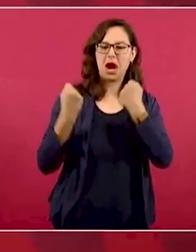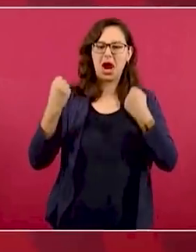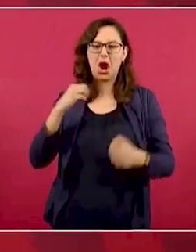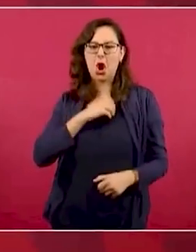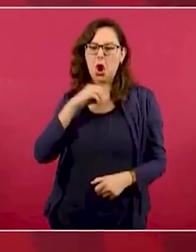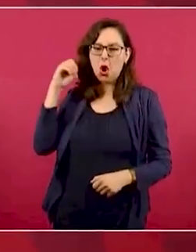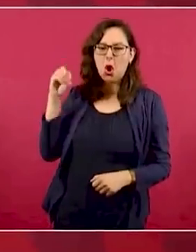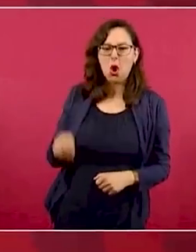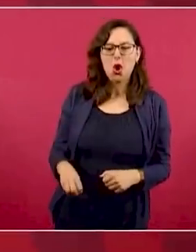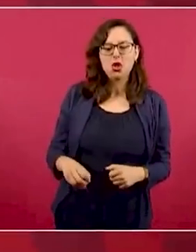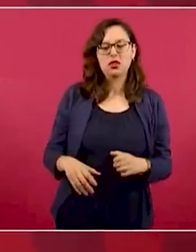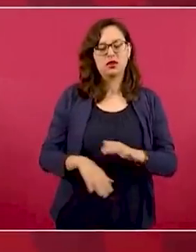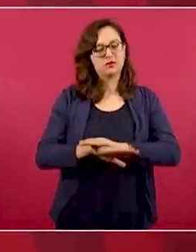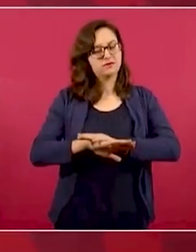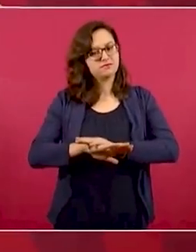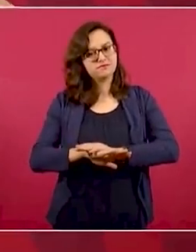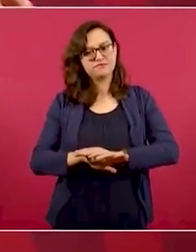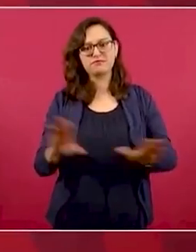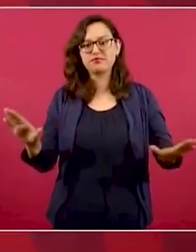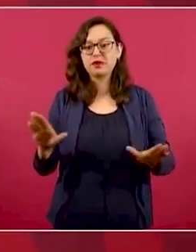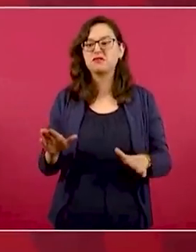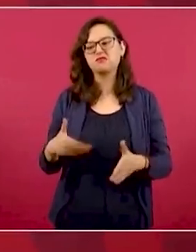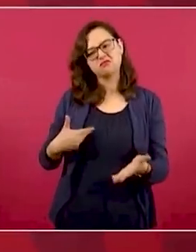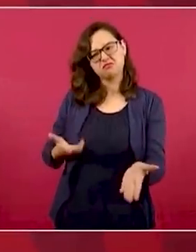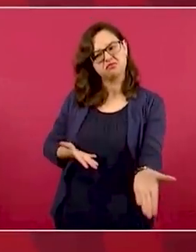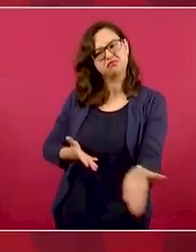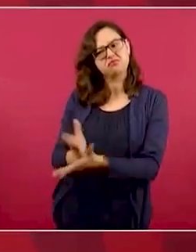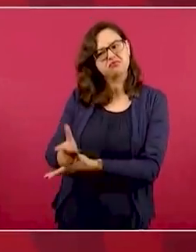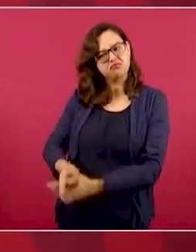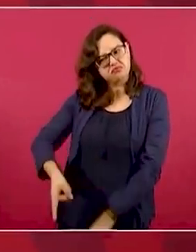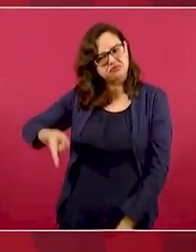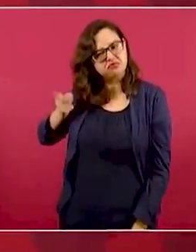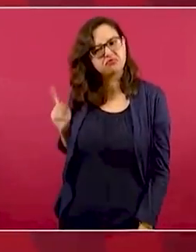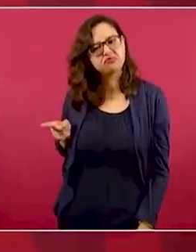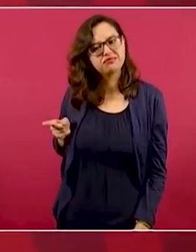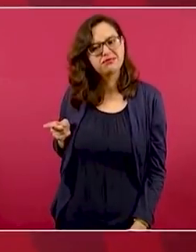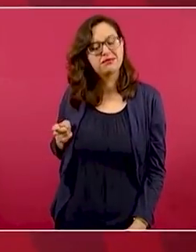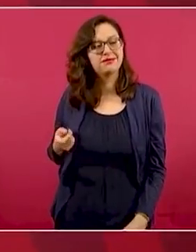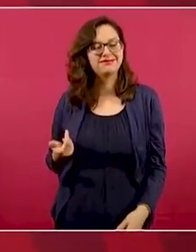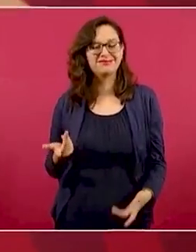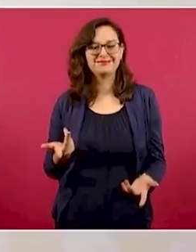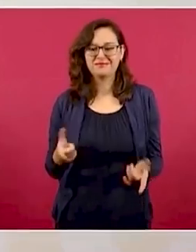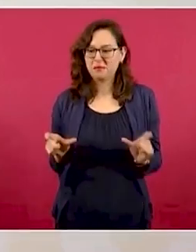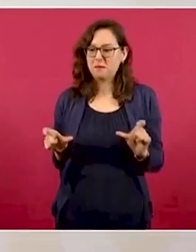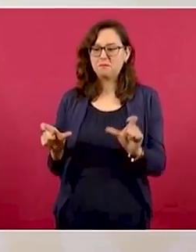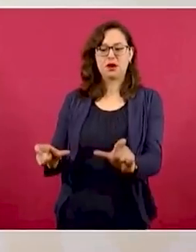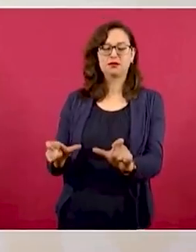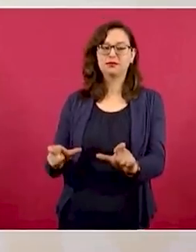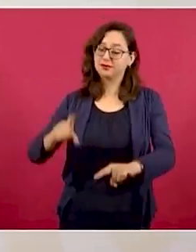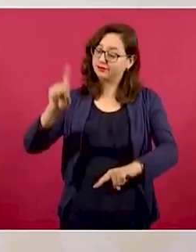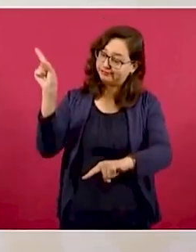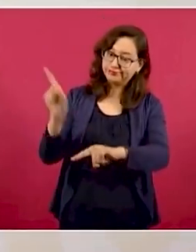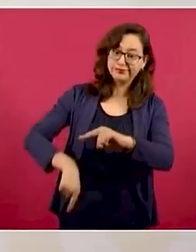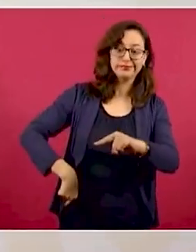dejar la amenaza, los bloqueos,